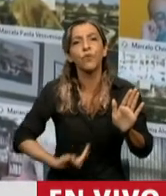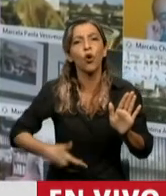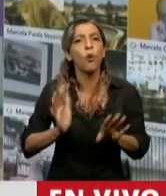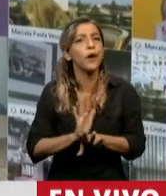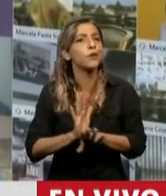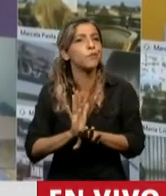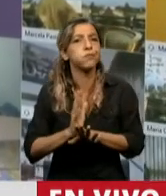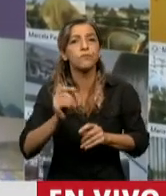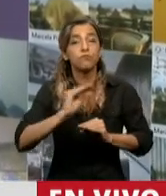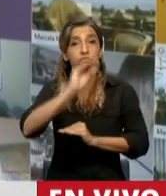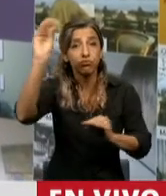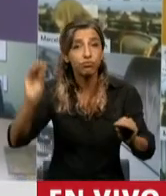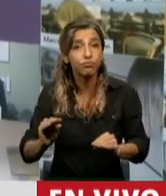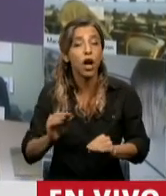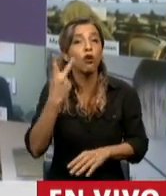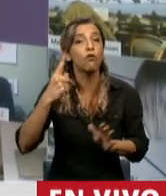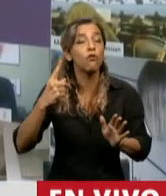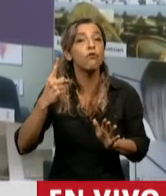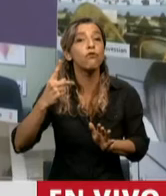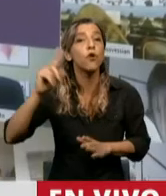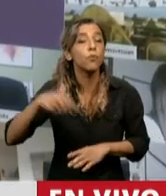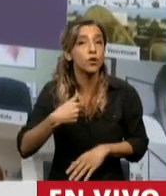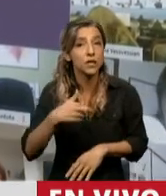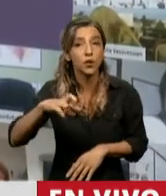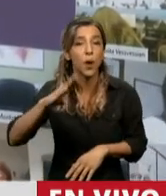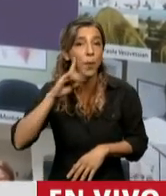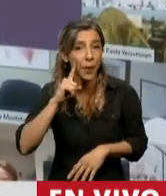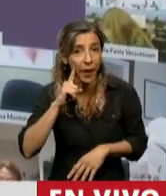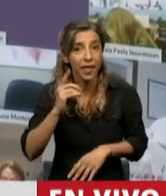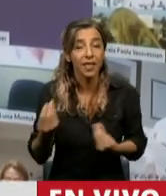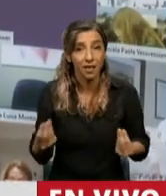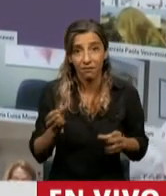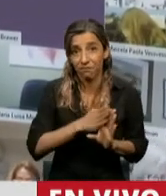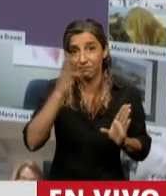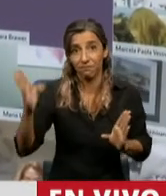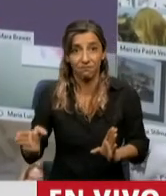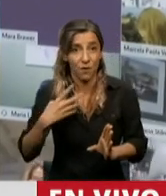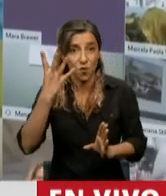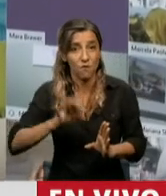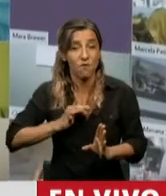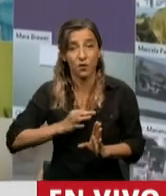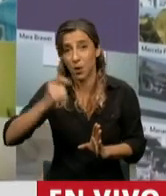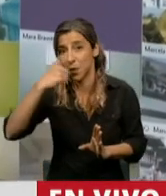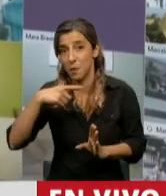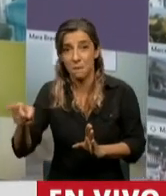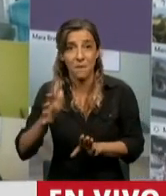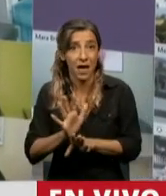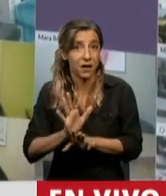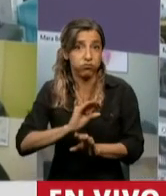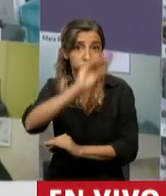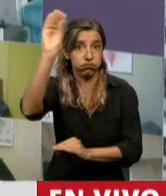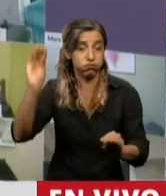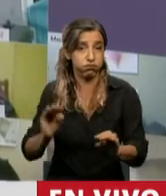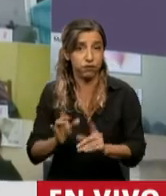puntos del PBI por año. O explica gran parte del déficit fiscal en los cuatro años de Macri y probablemente haya sido una ingenuidad política